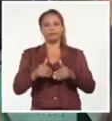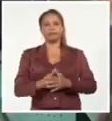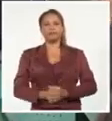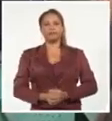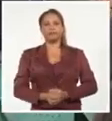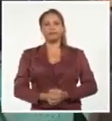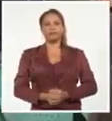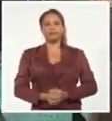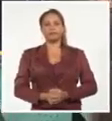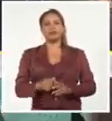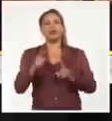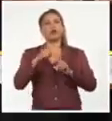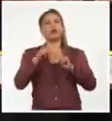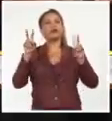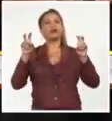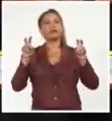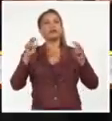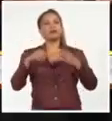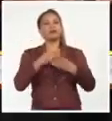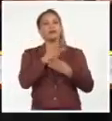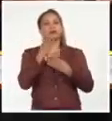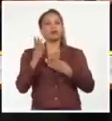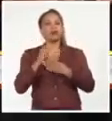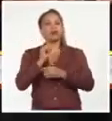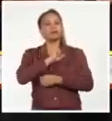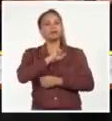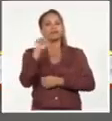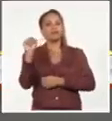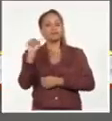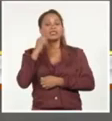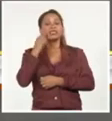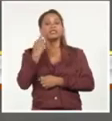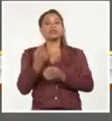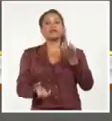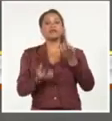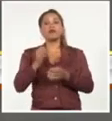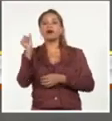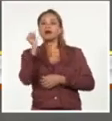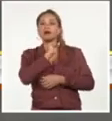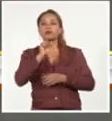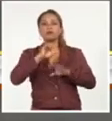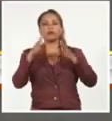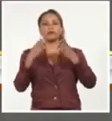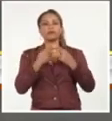Con el tema que eternizó aquella madrugada gloriosa, Sin Fuegos cantó a sus héroes.